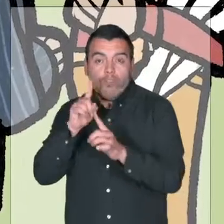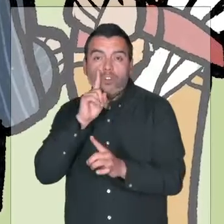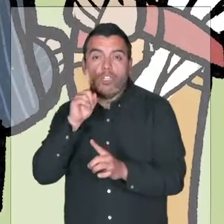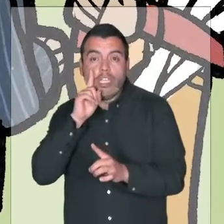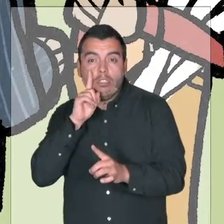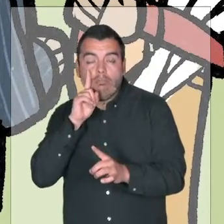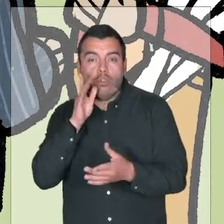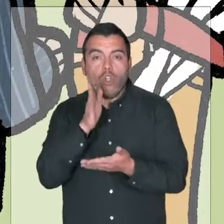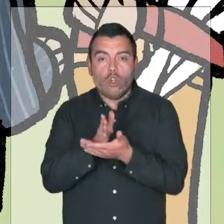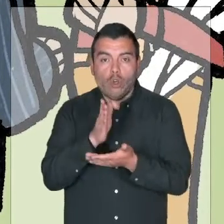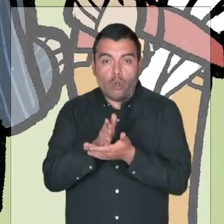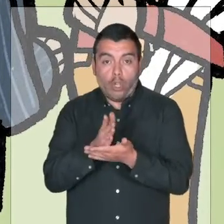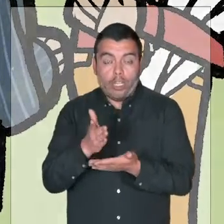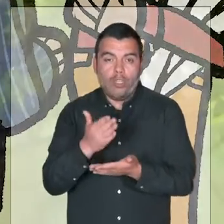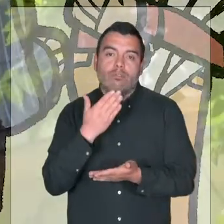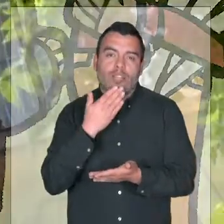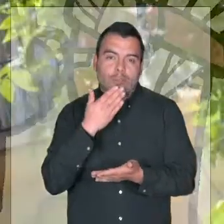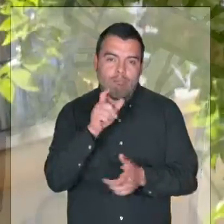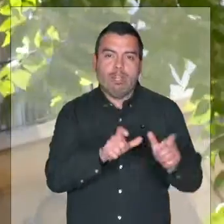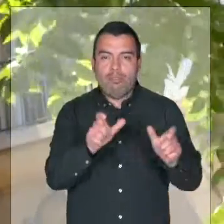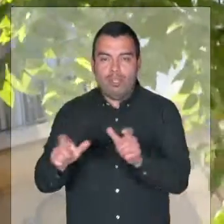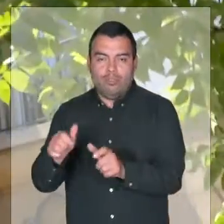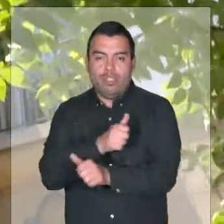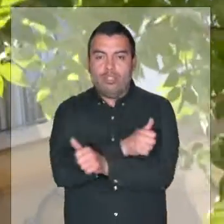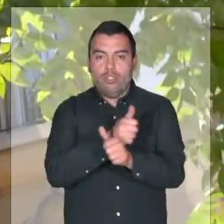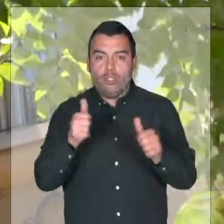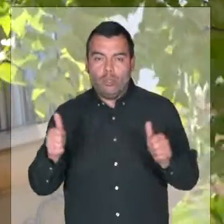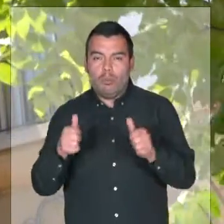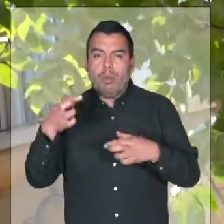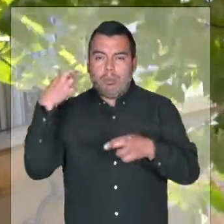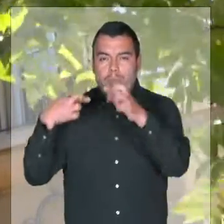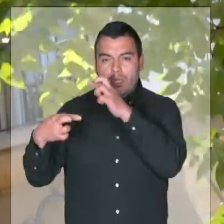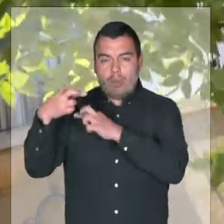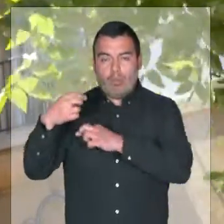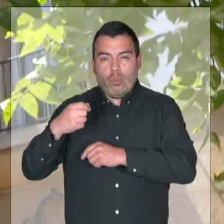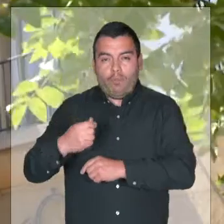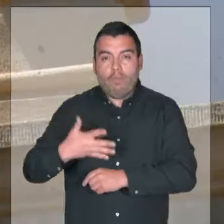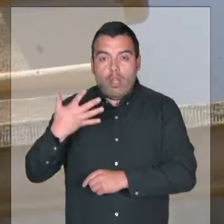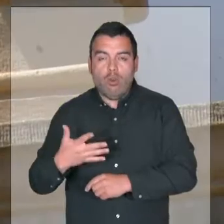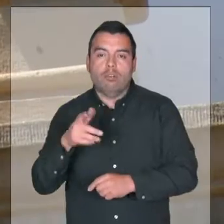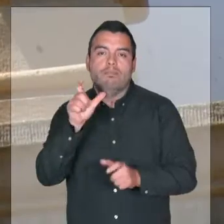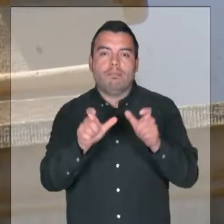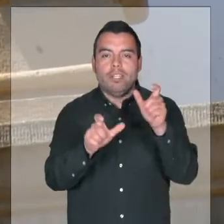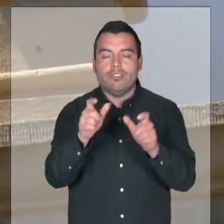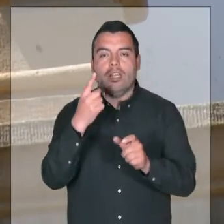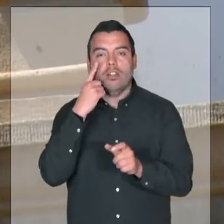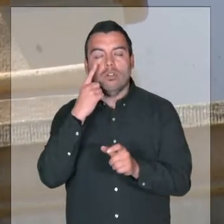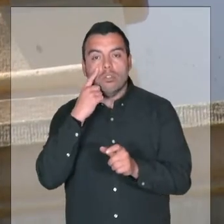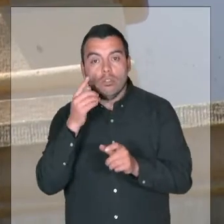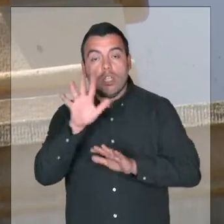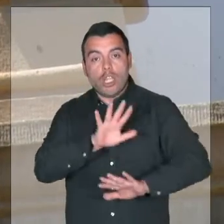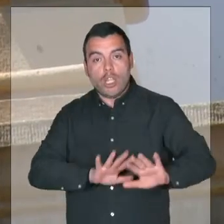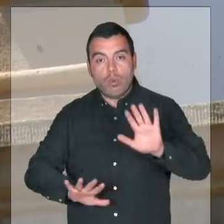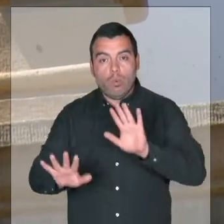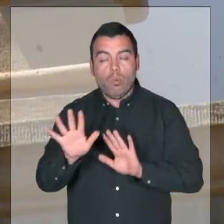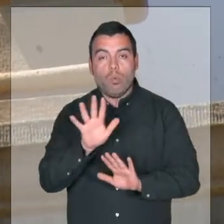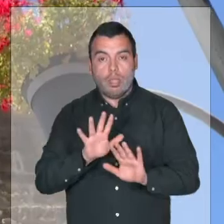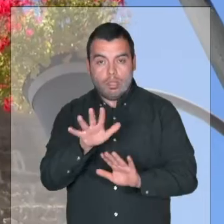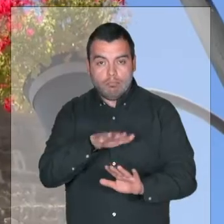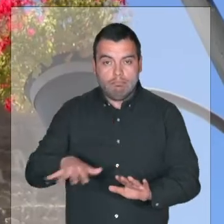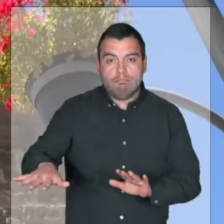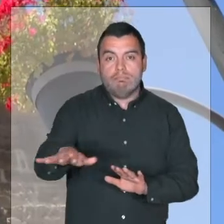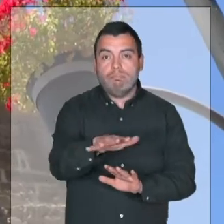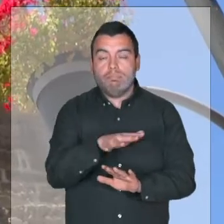escolares y comunidad en general, respecto a la puesta en valor del patrimonio arquitectónico para que la gente conozca y cuide el entorno